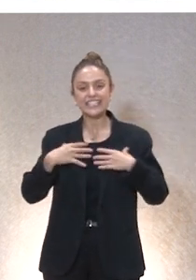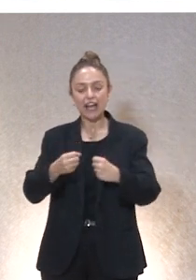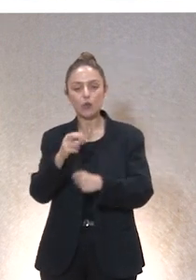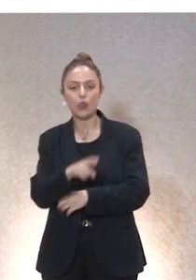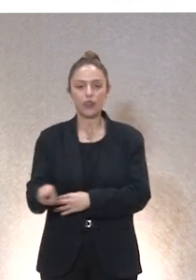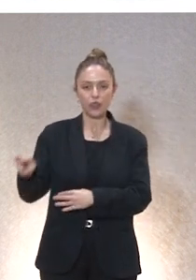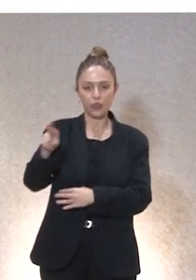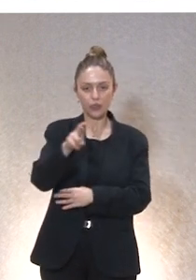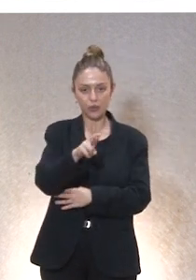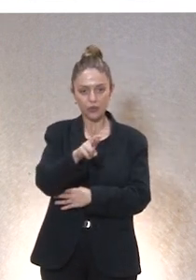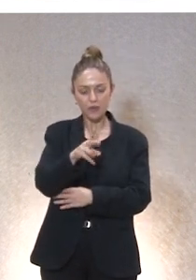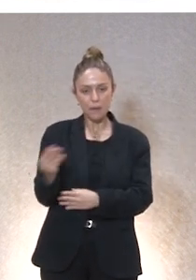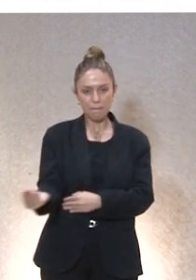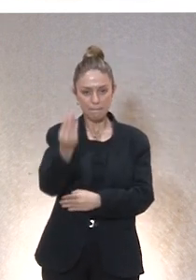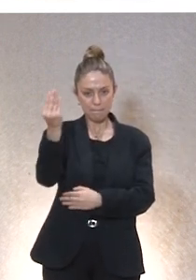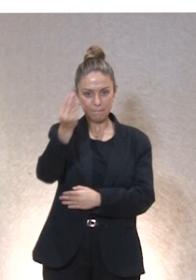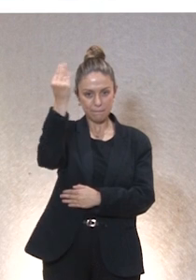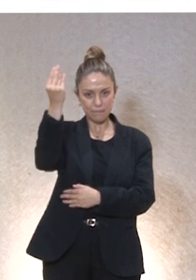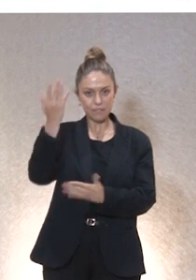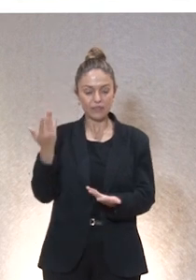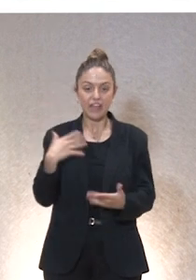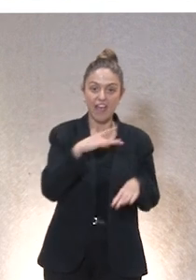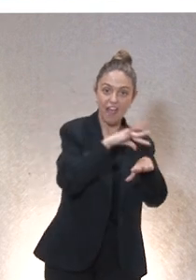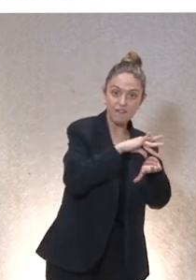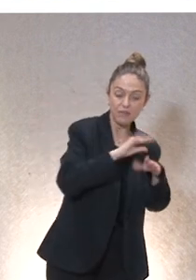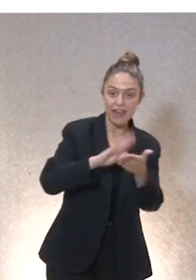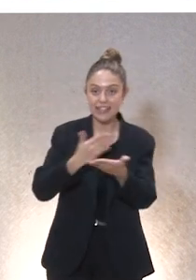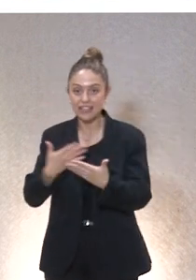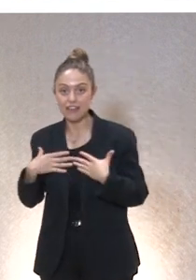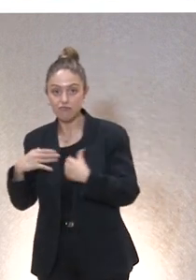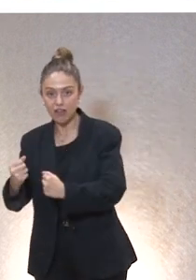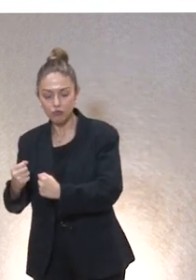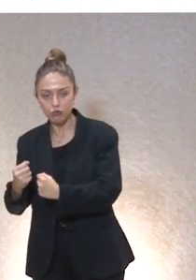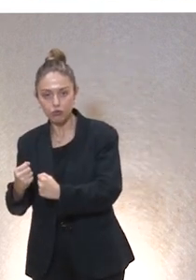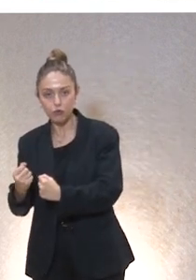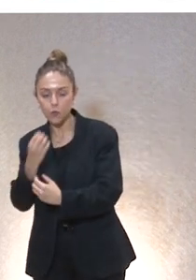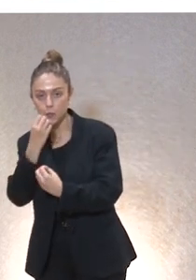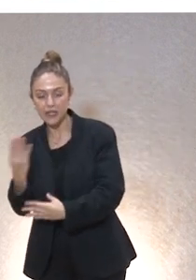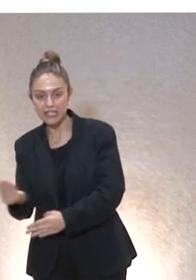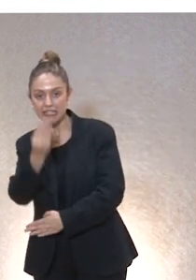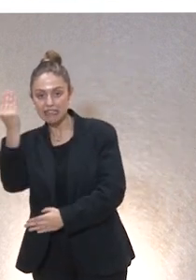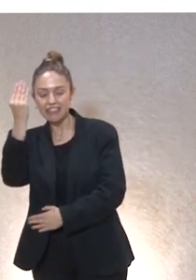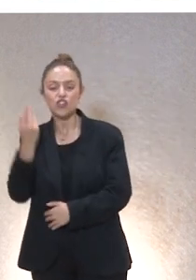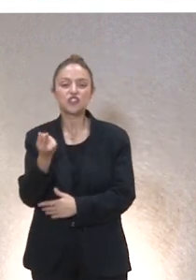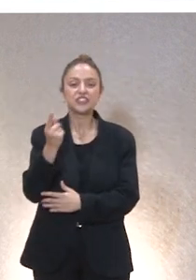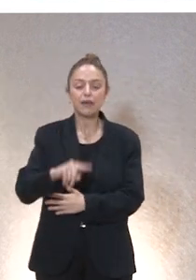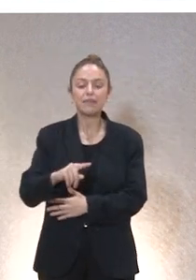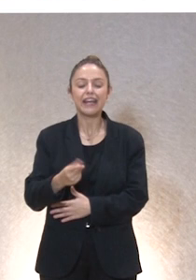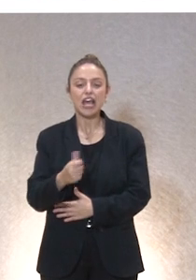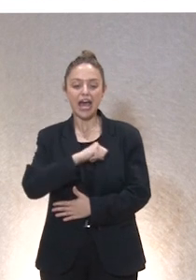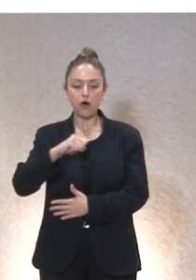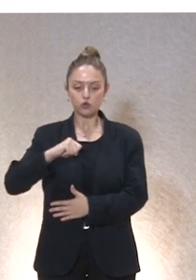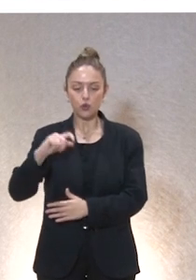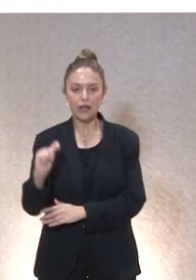Cuando digo la salud, no estoy simplemente diciendo el paso de la enfermedad a la salud, sino estoy diciendo la posibilidad de ser autónomo o de